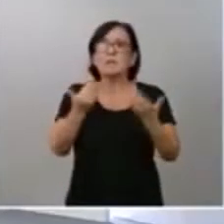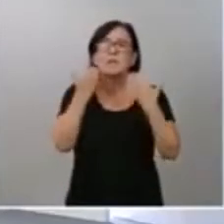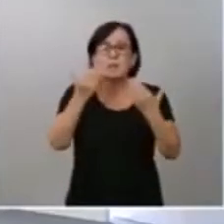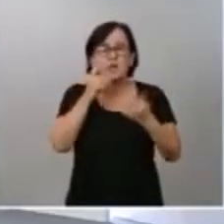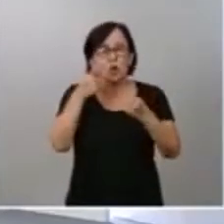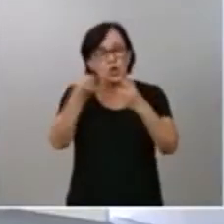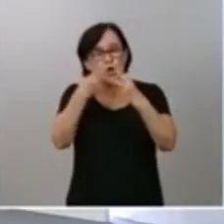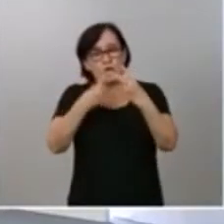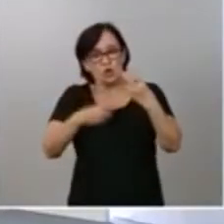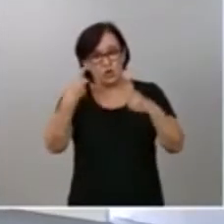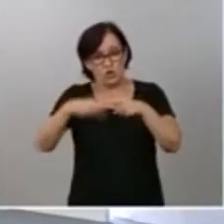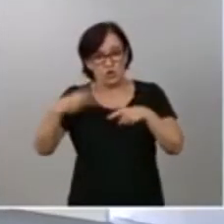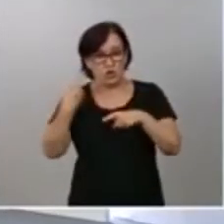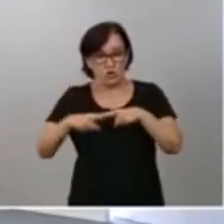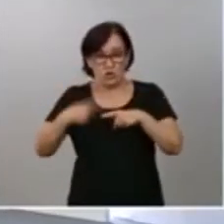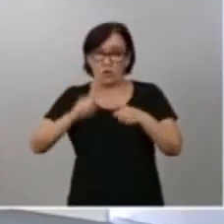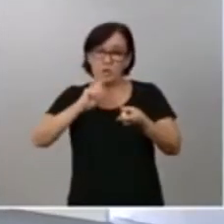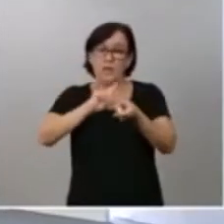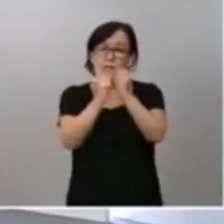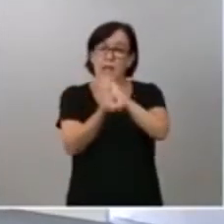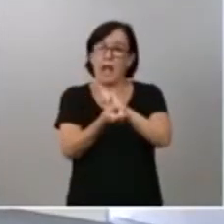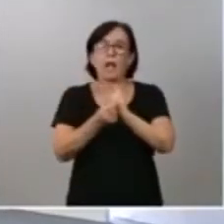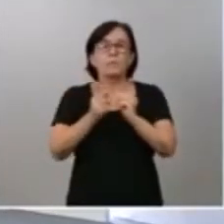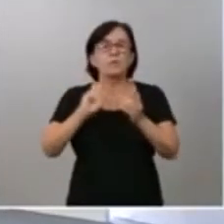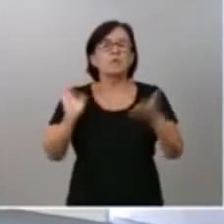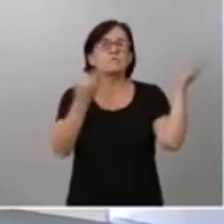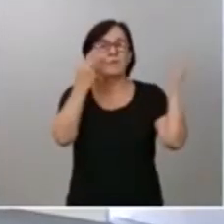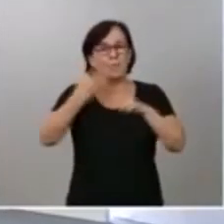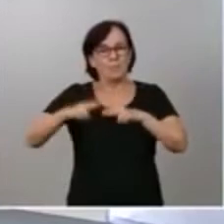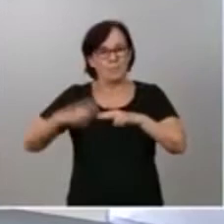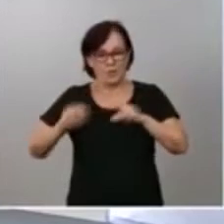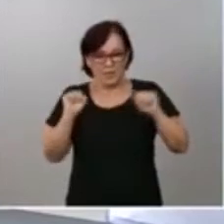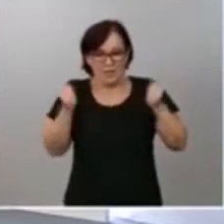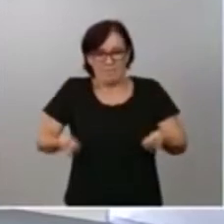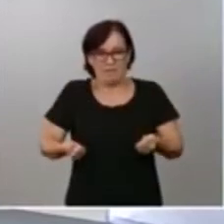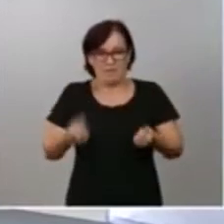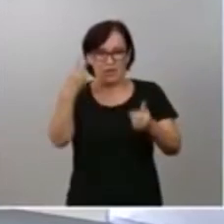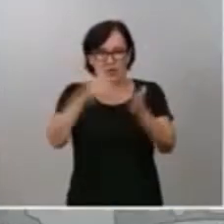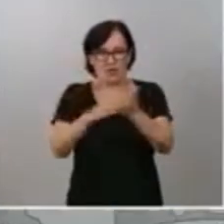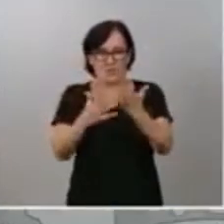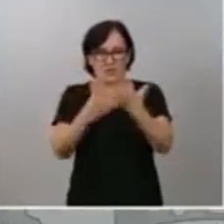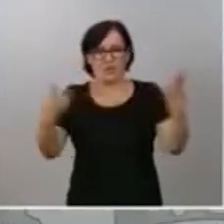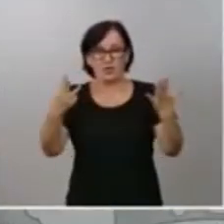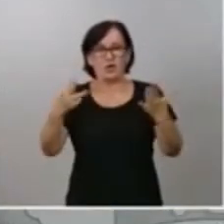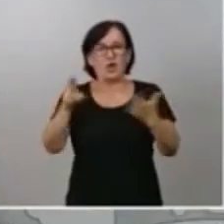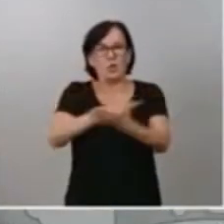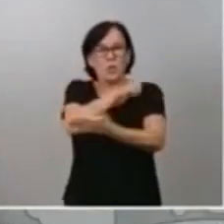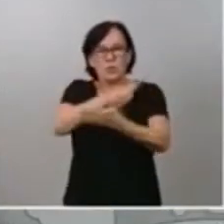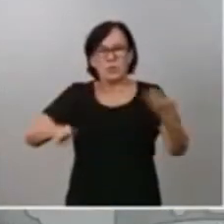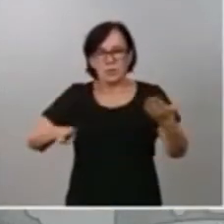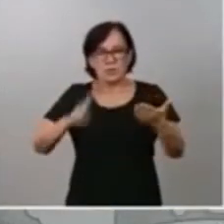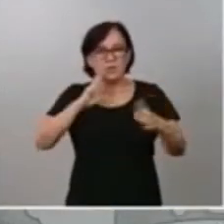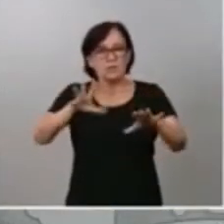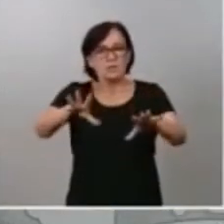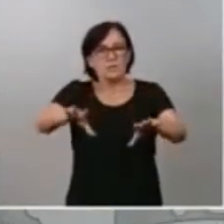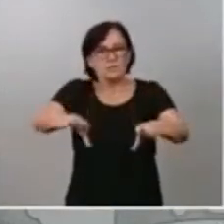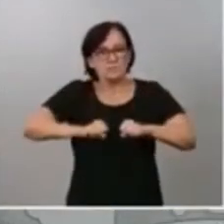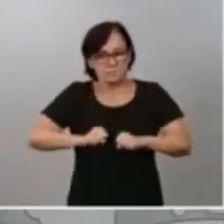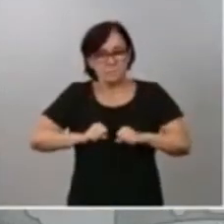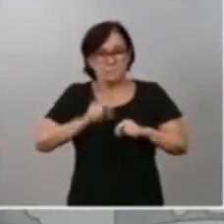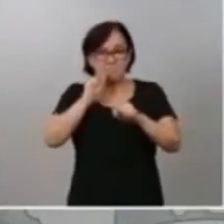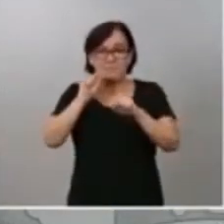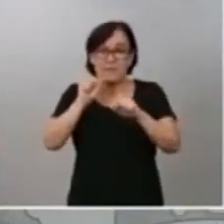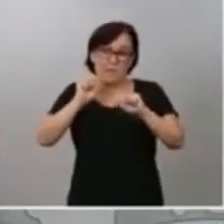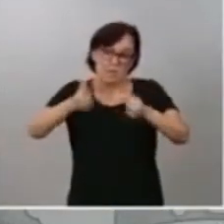primer lugar, del cambio de ciclo político iniciado a partir de 2018 con la moción de censura y la llegada de la pandemia en el año